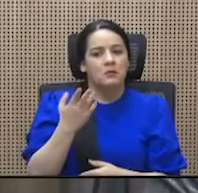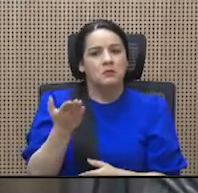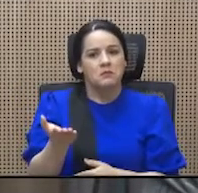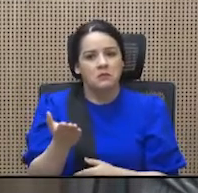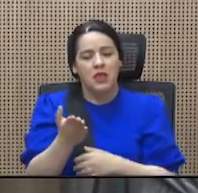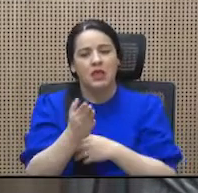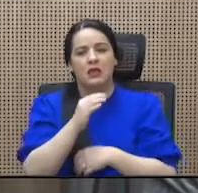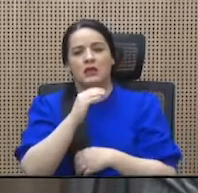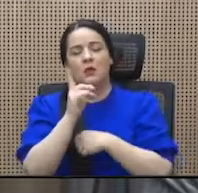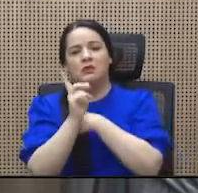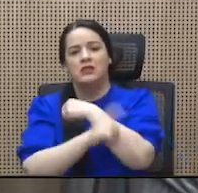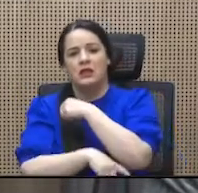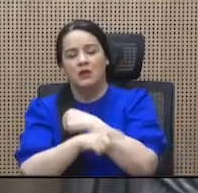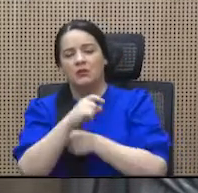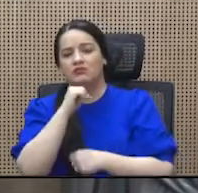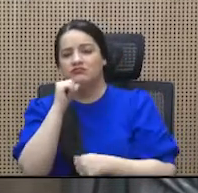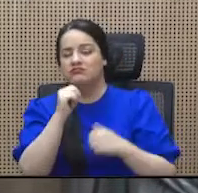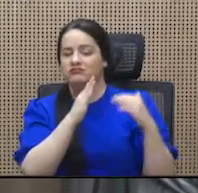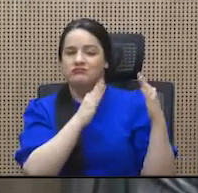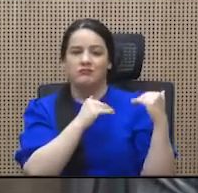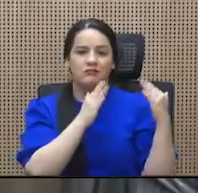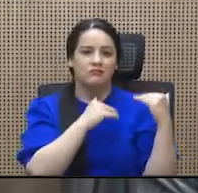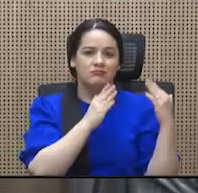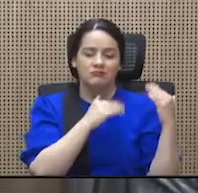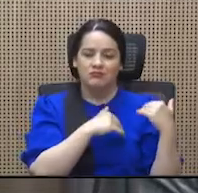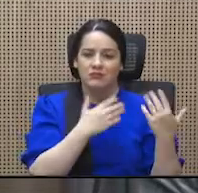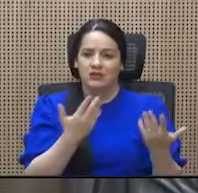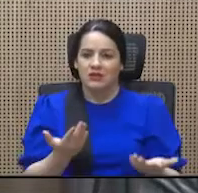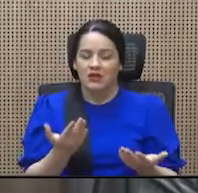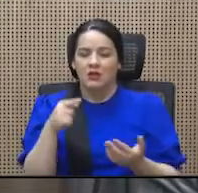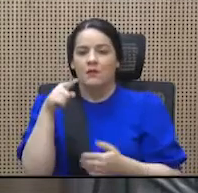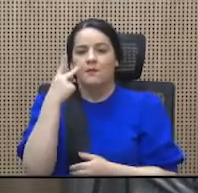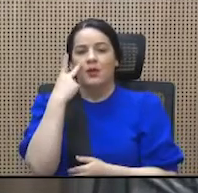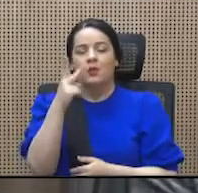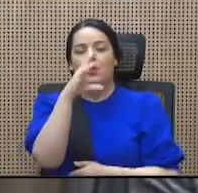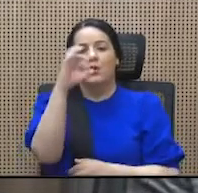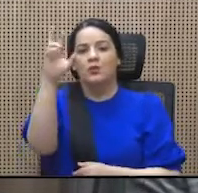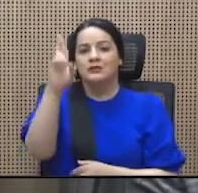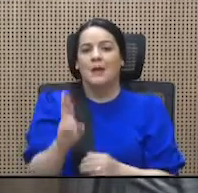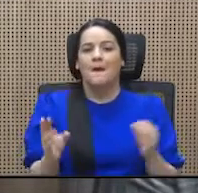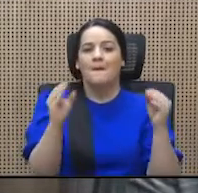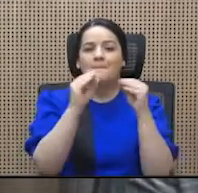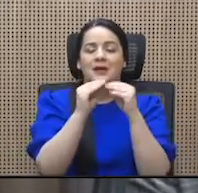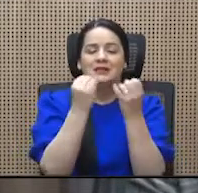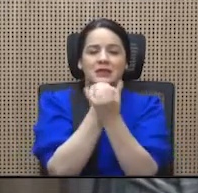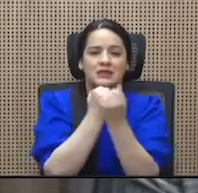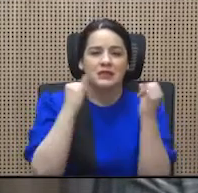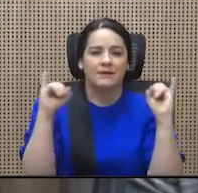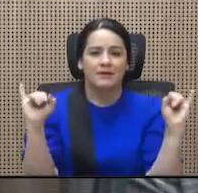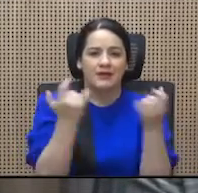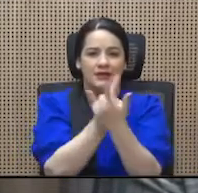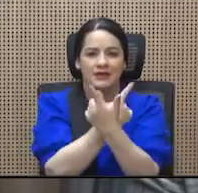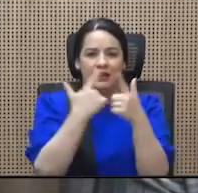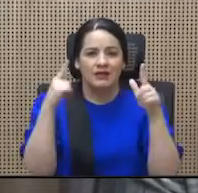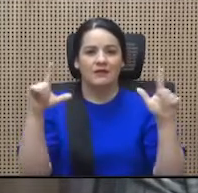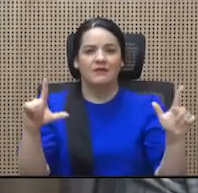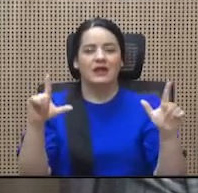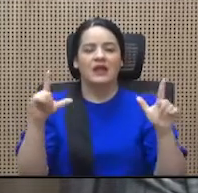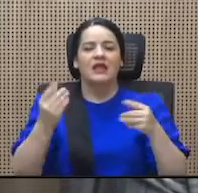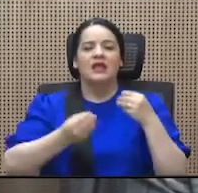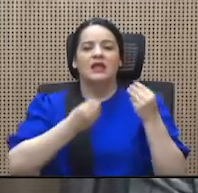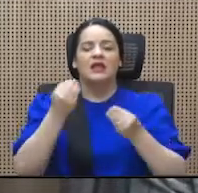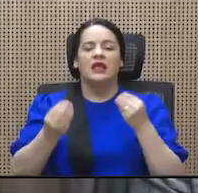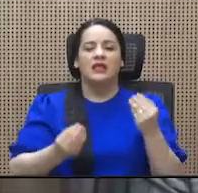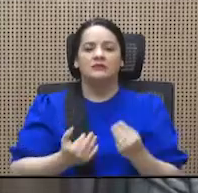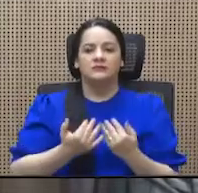desesperanza, hoy veo una Costa Rica que más que independencia y libertad, transpira